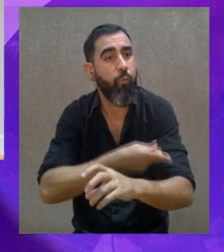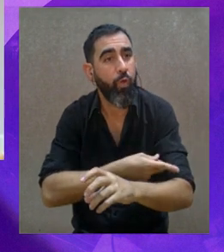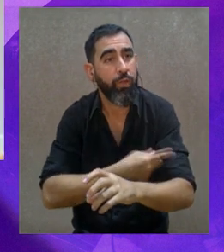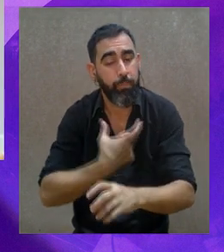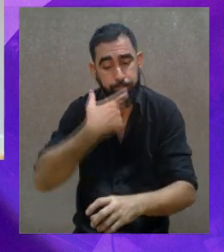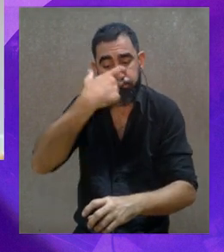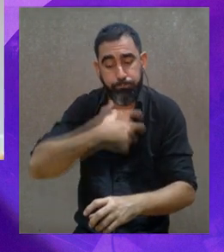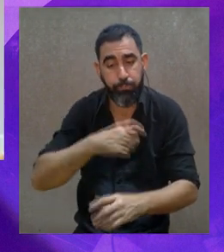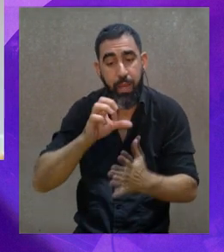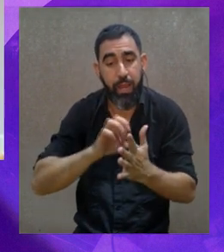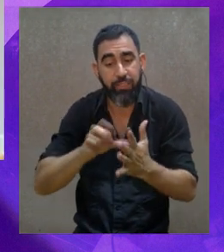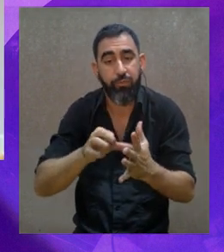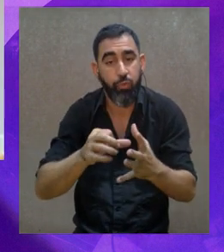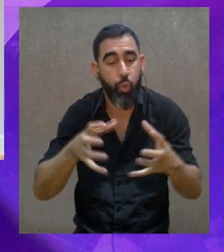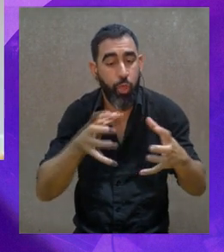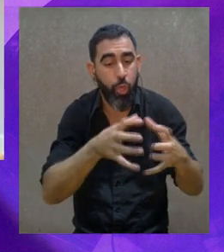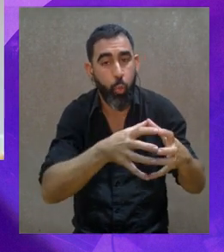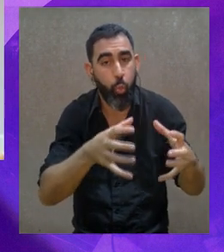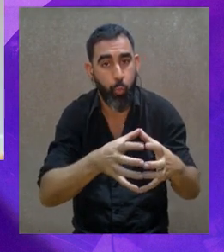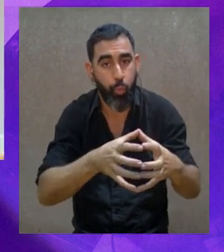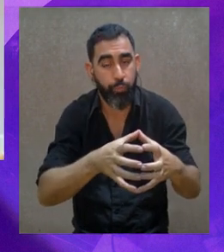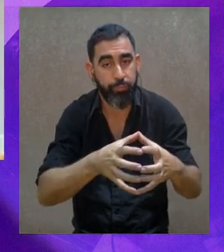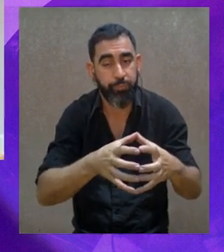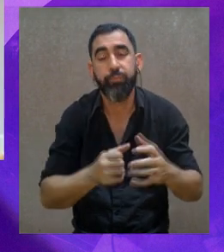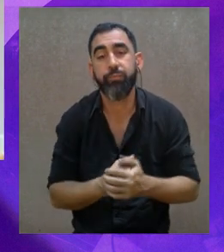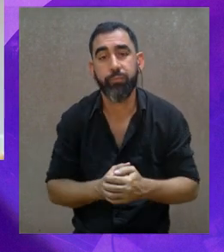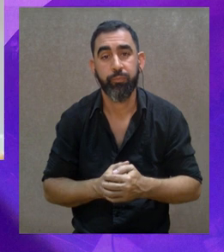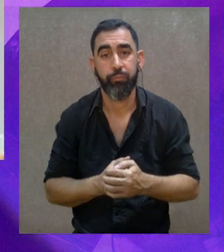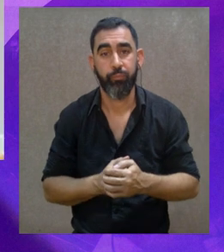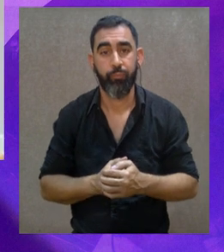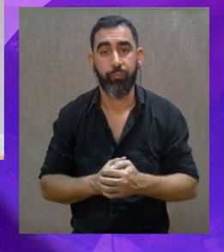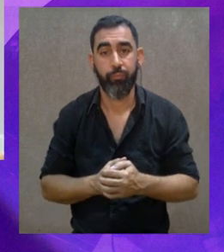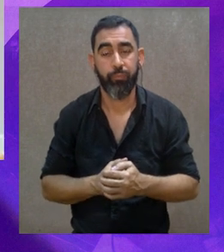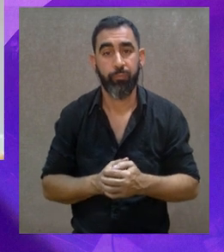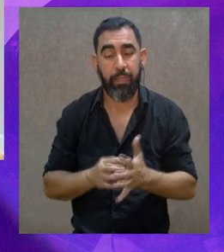el fortalecimiento de una individualidad al servicio de una comunidad, ¿no?